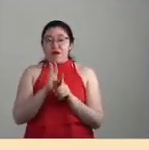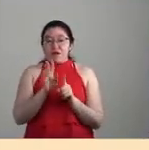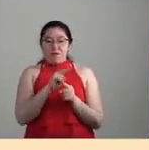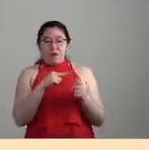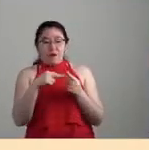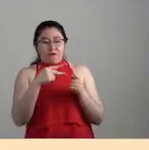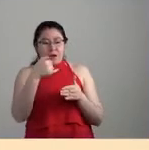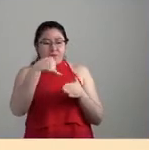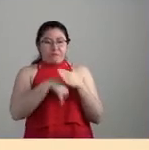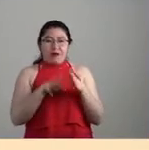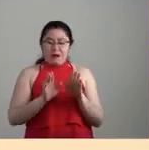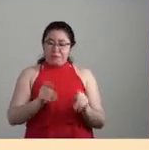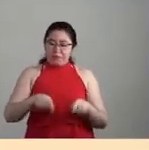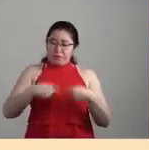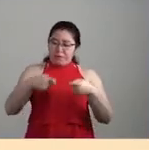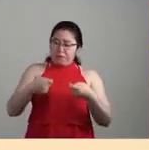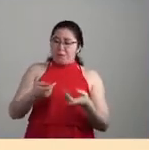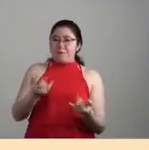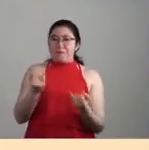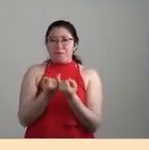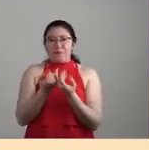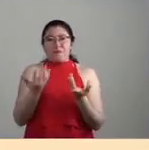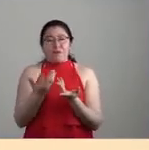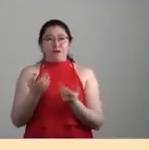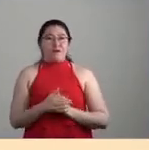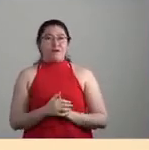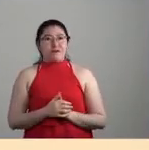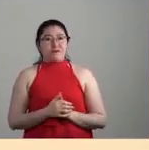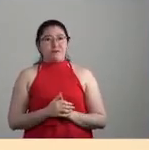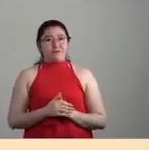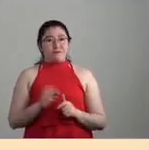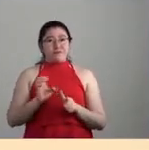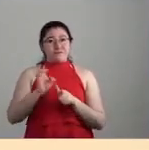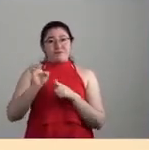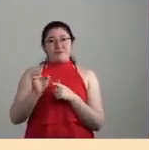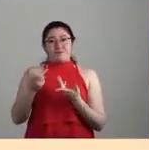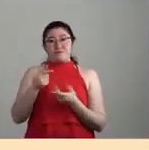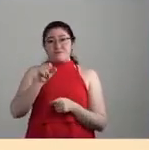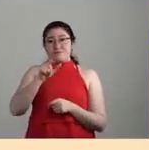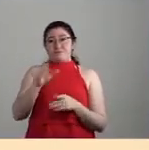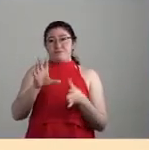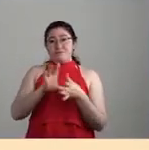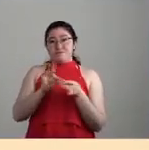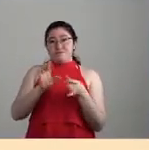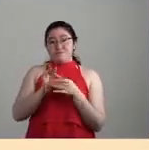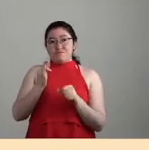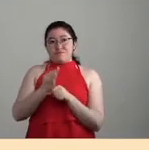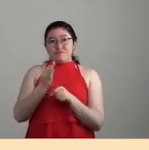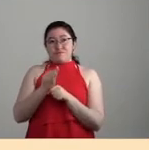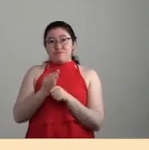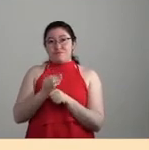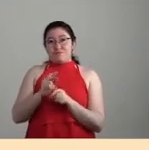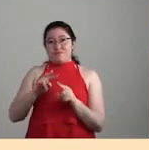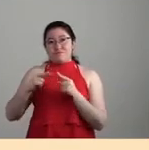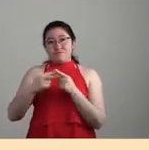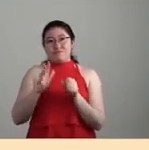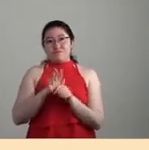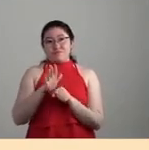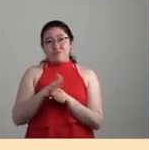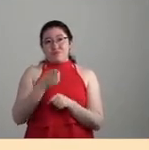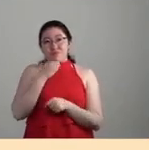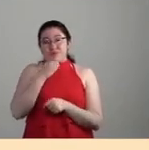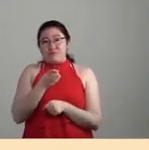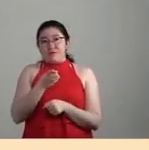conservadoras o más reaccionarias, ¿no? Entonces, en el sentido que señalaba Mina, o sea, que esta perspectiva de la ecología mundo lo que señala básicamente es que estamos,